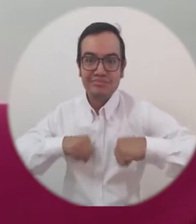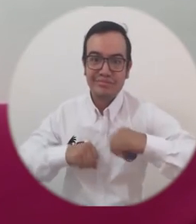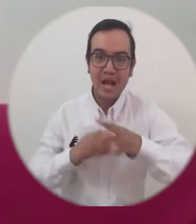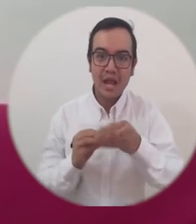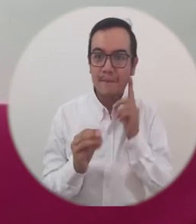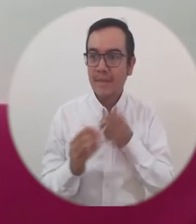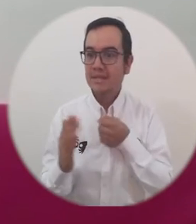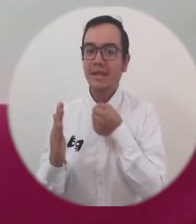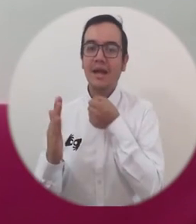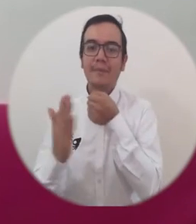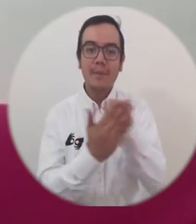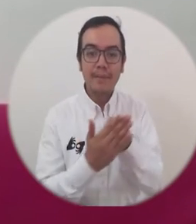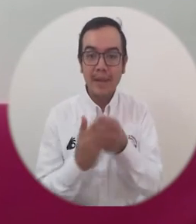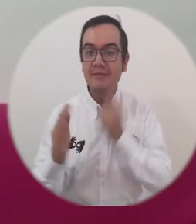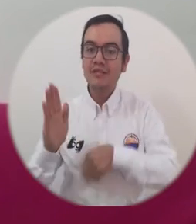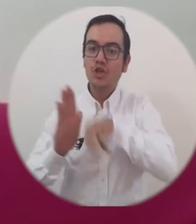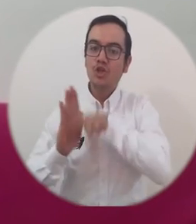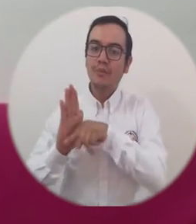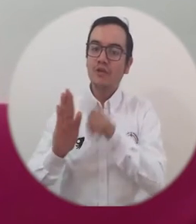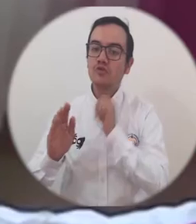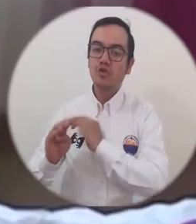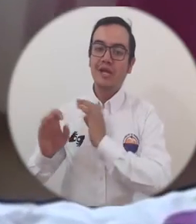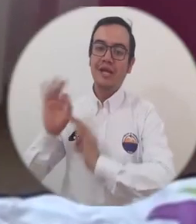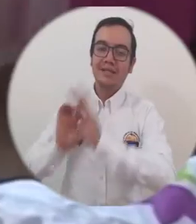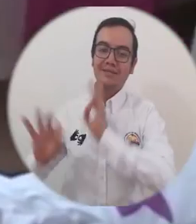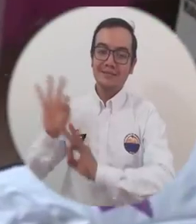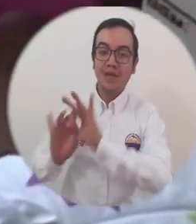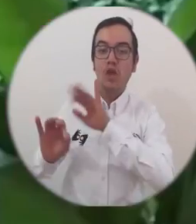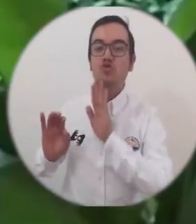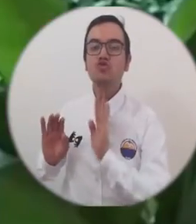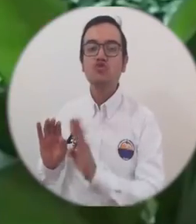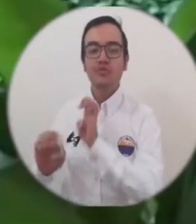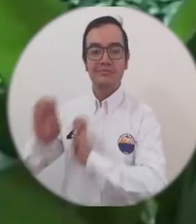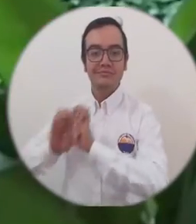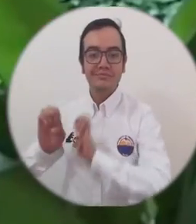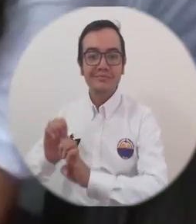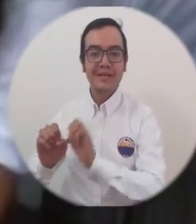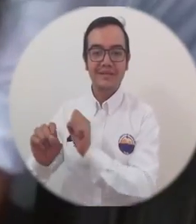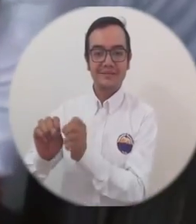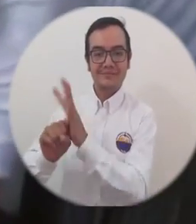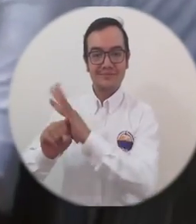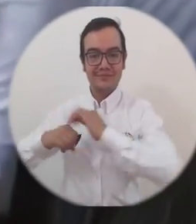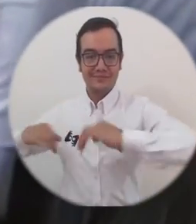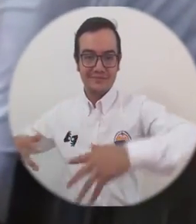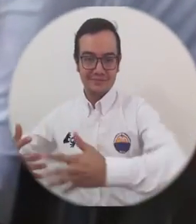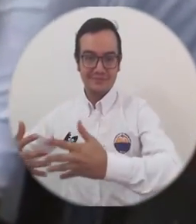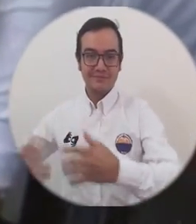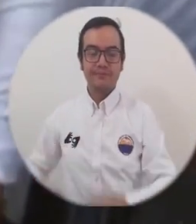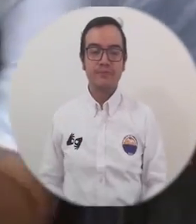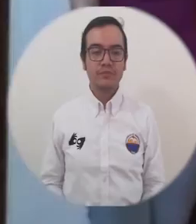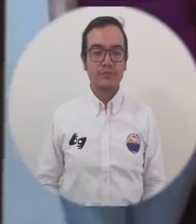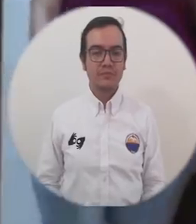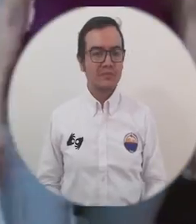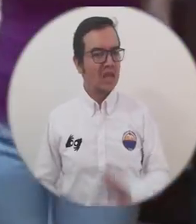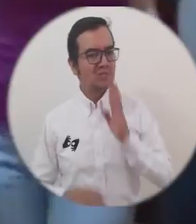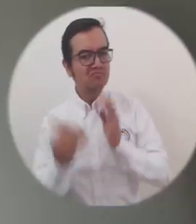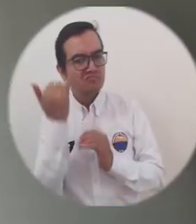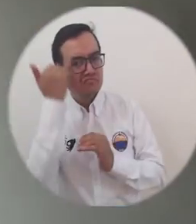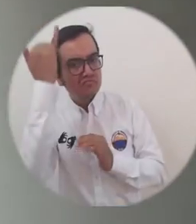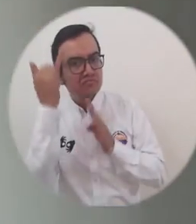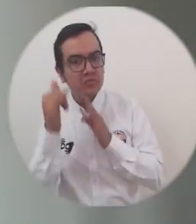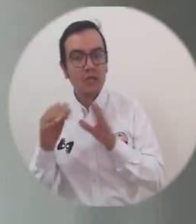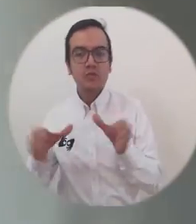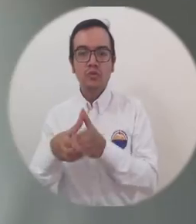mundo y así apoyar las normas de prevención del COVID-19. La iniciativa que permite desplegar la creatividad y el ingenio de los hogares nació por